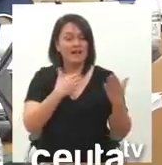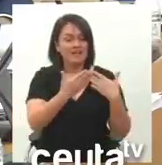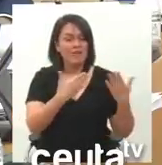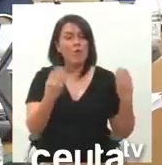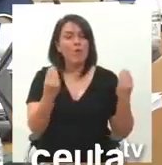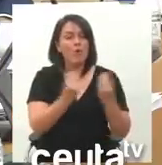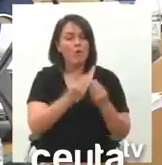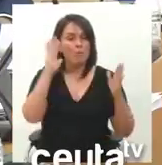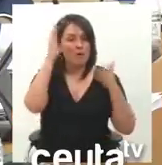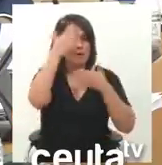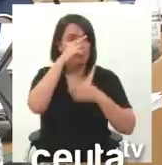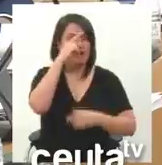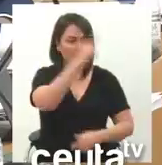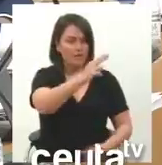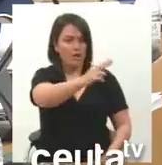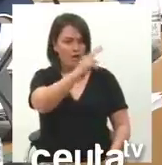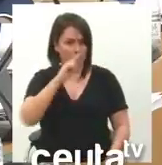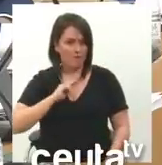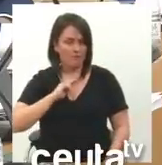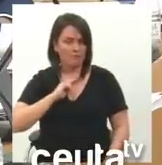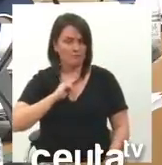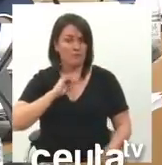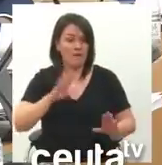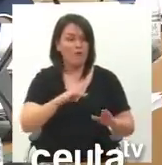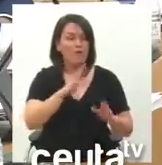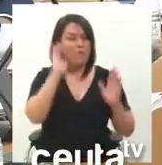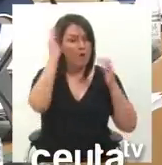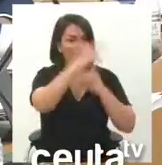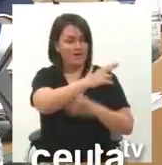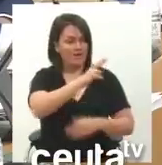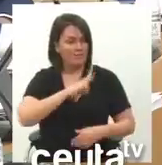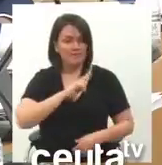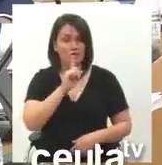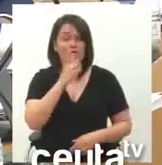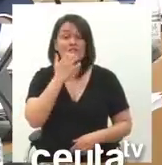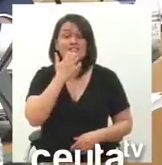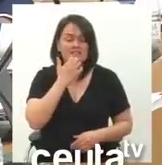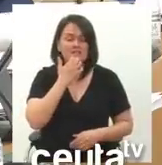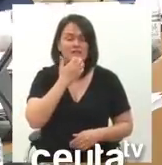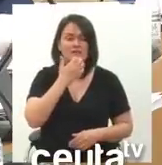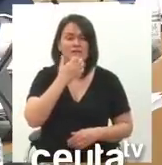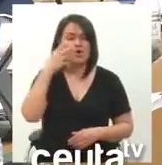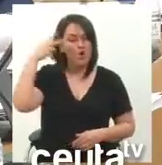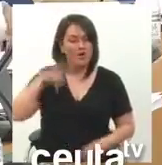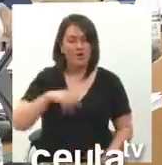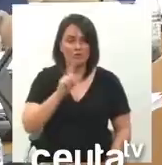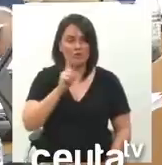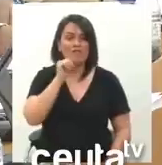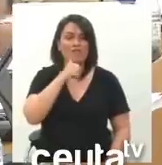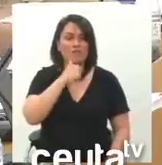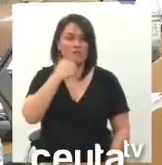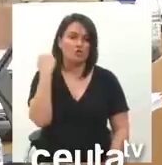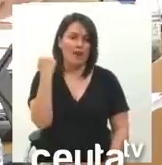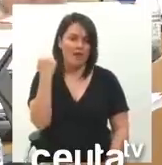mutuo. Y Marruecos no tiene respeto mientras no reconozca la soberanía de esta tierra. El respeto empieza